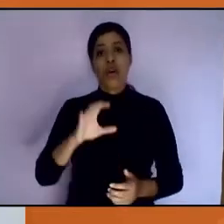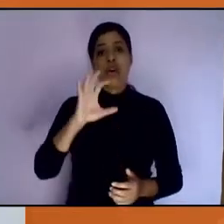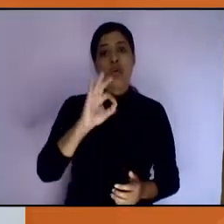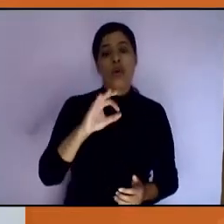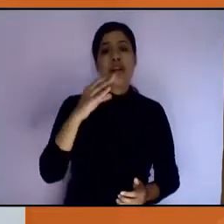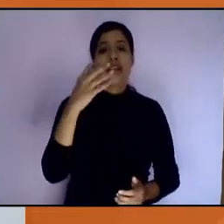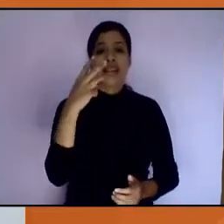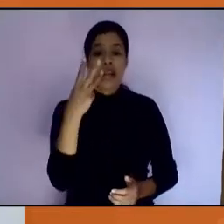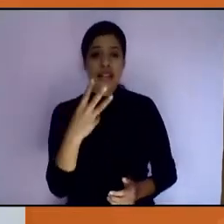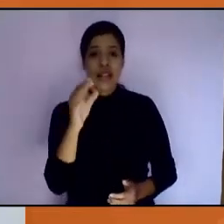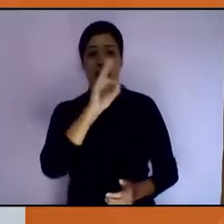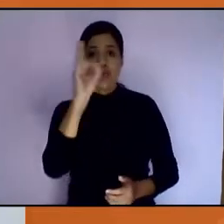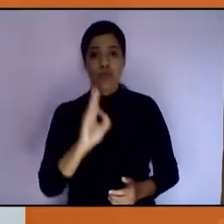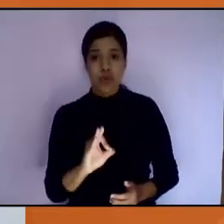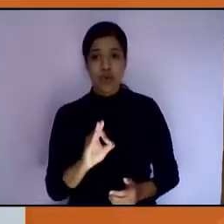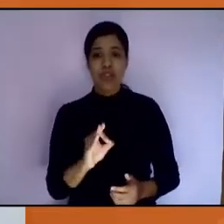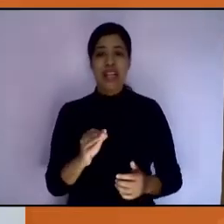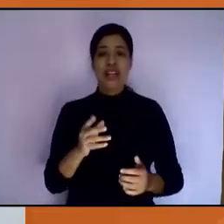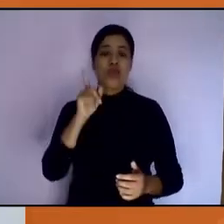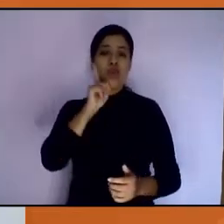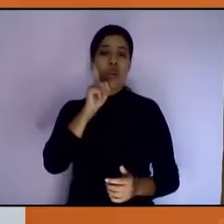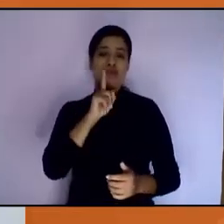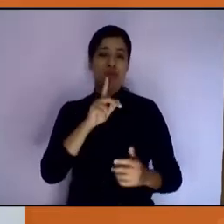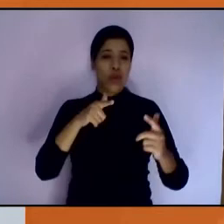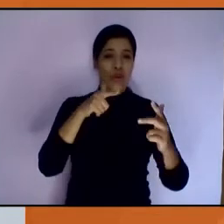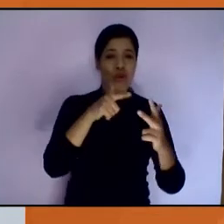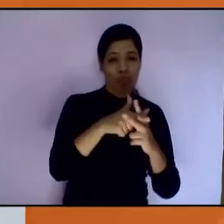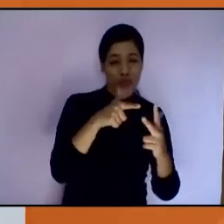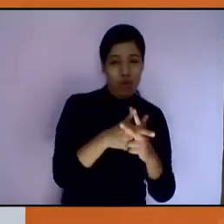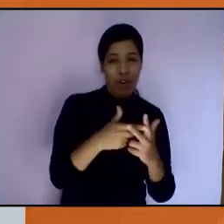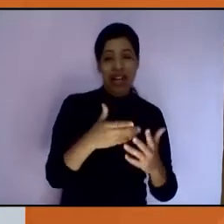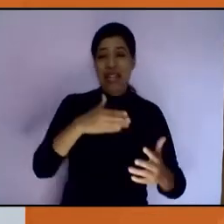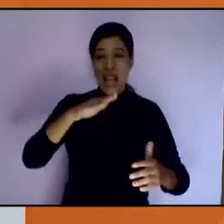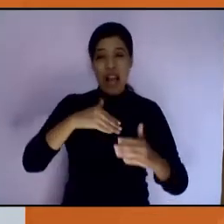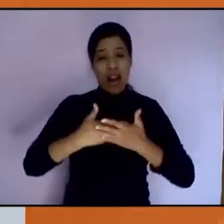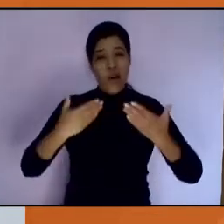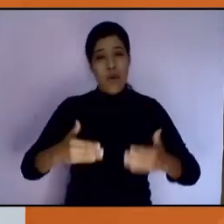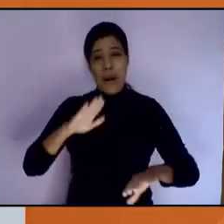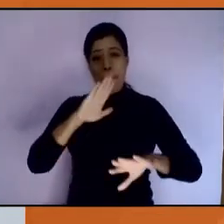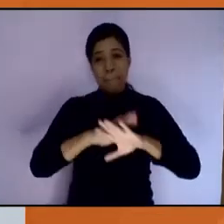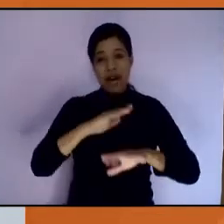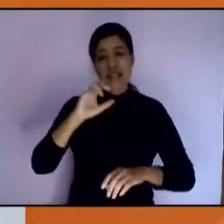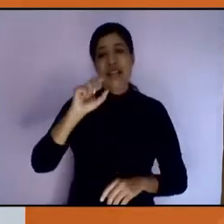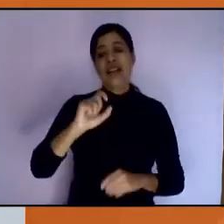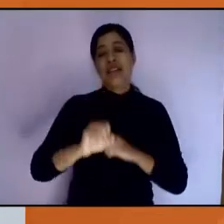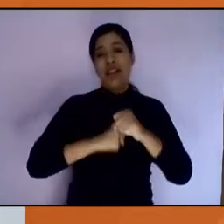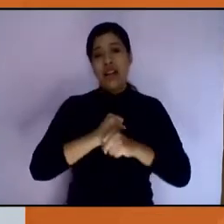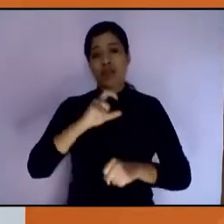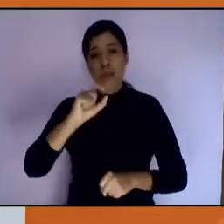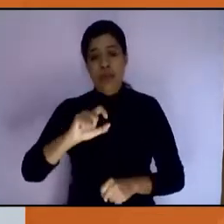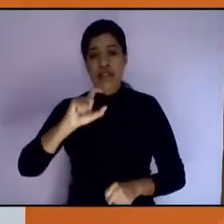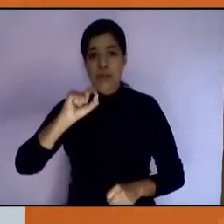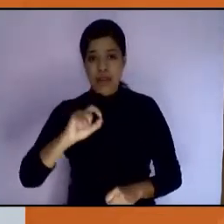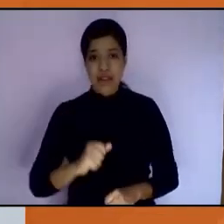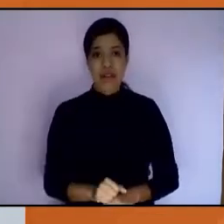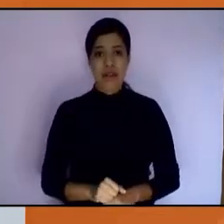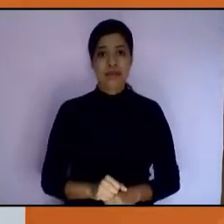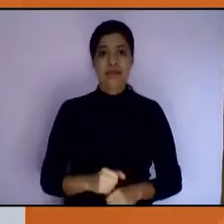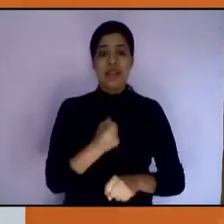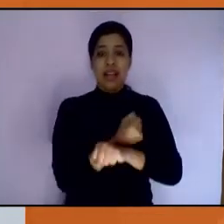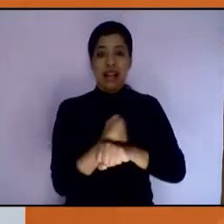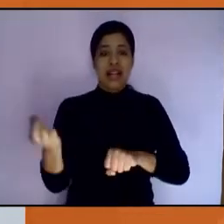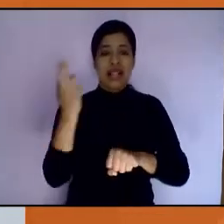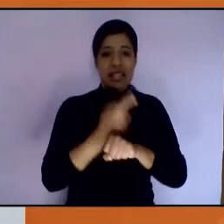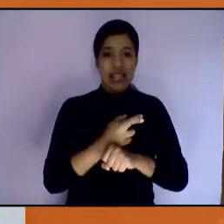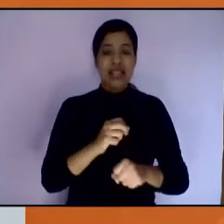% de todos los feminicidios ocurridos en todo el 2020. De acuerdo al último reporte del Secretariado Ejecutivo del Sistema Nacional